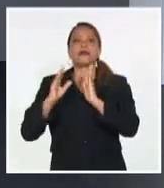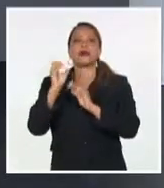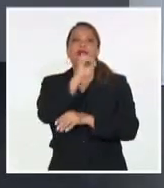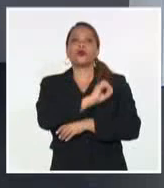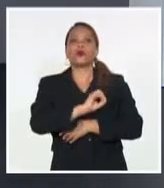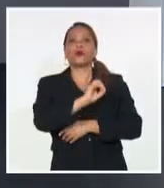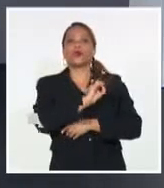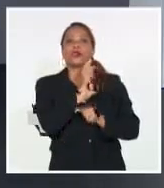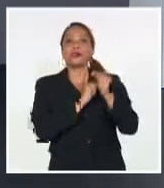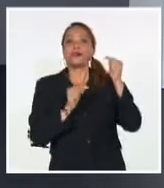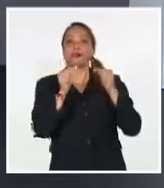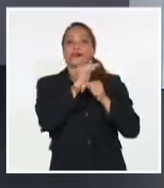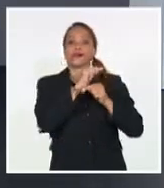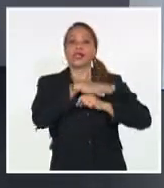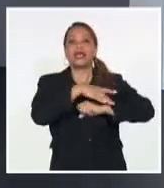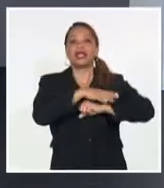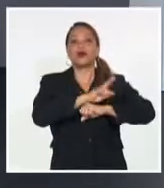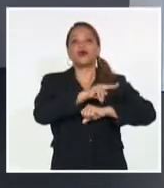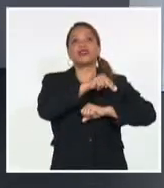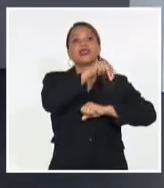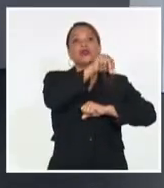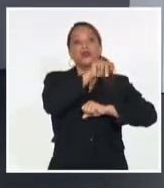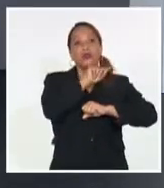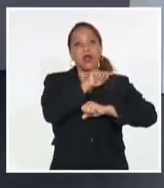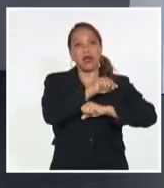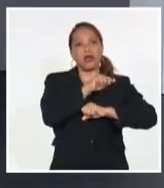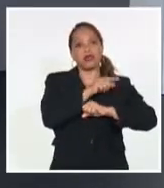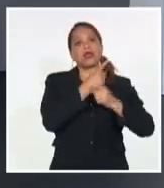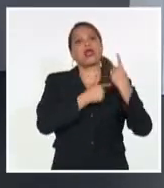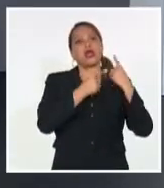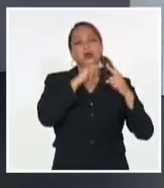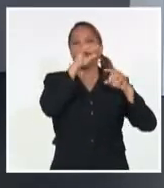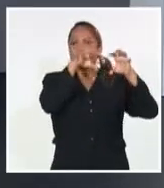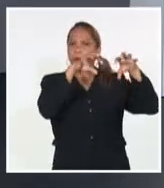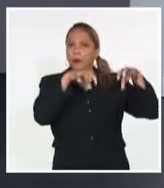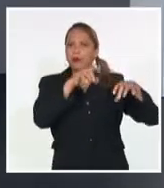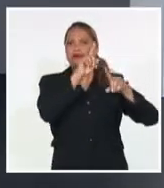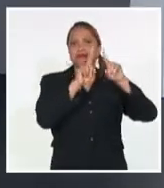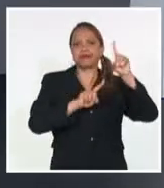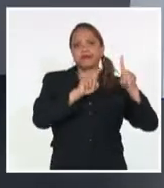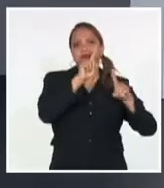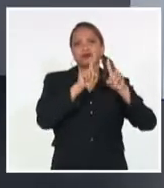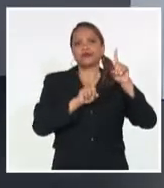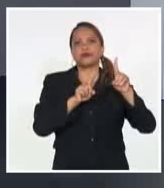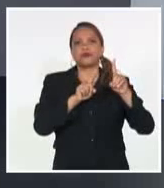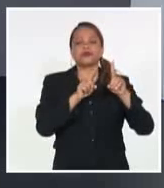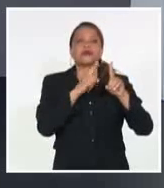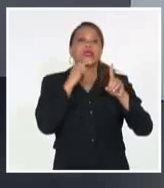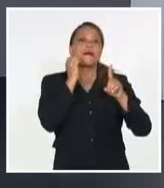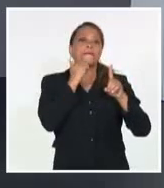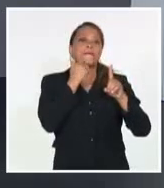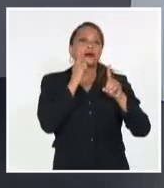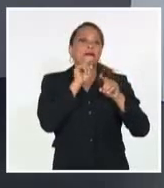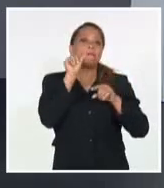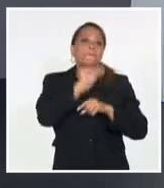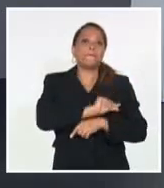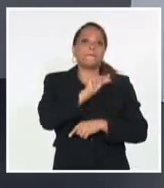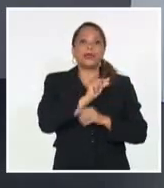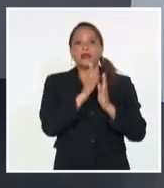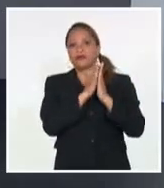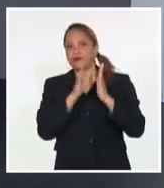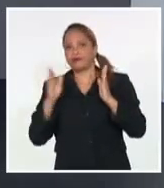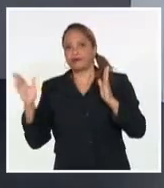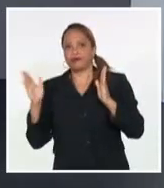fundamentalmente en zonas de la costa norte e interior algún chubasco, alguna lluvia también mientras que será más aislada para el resto del país